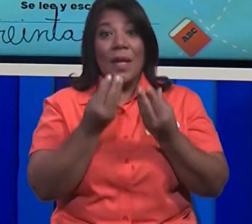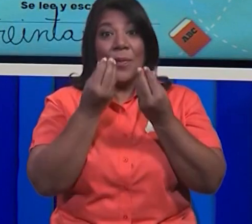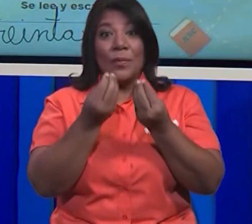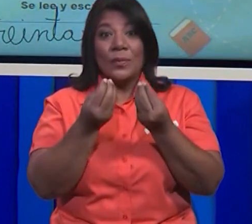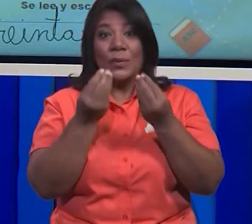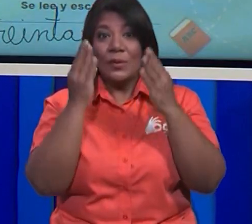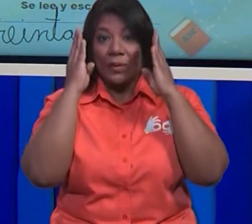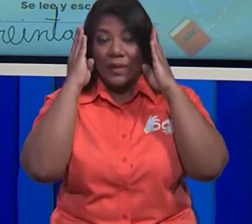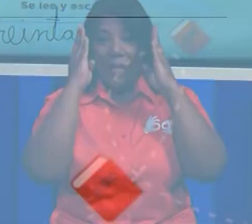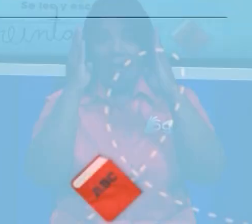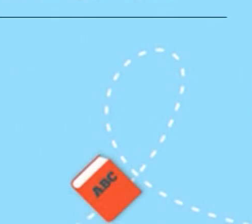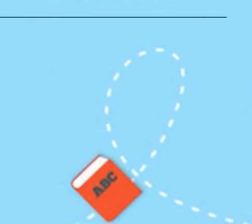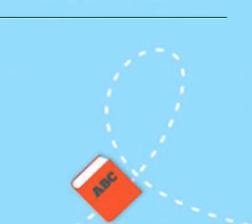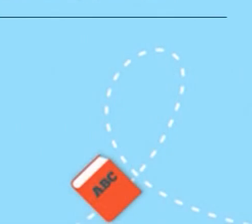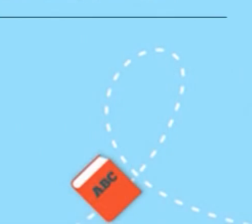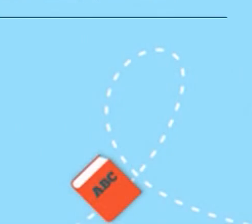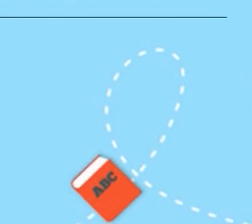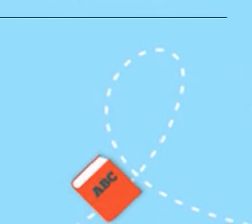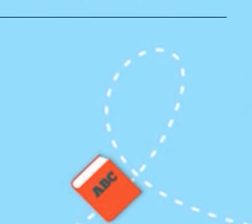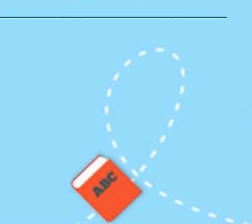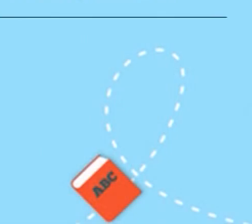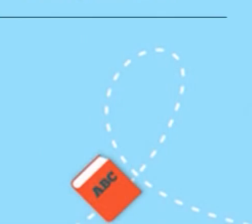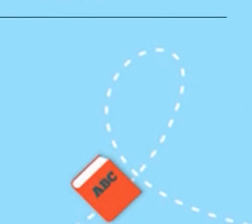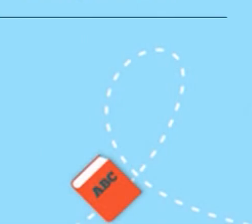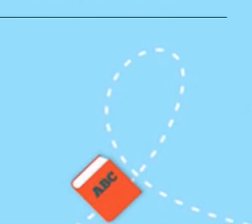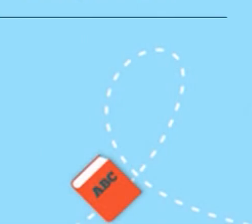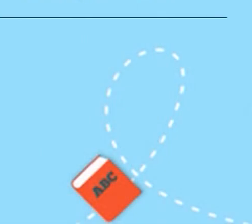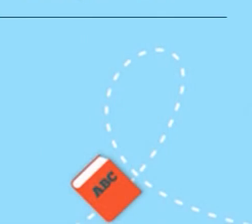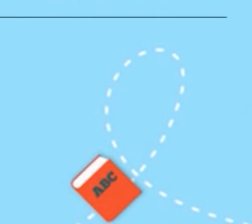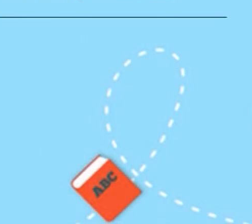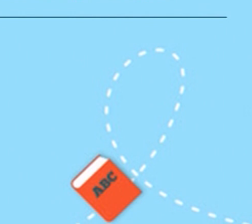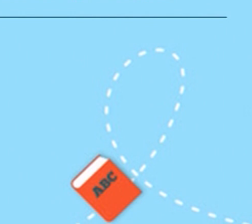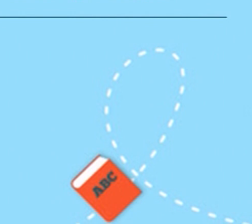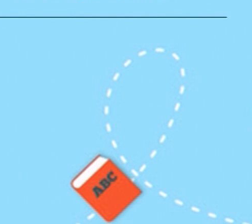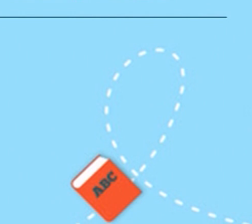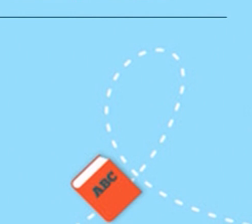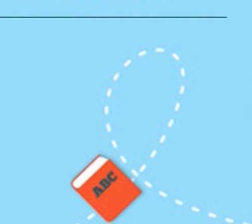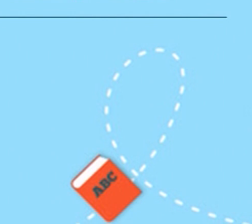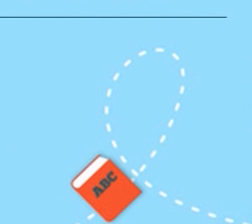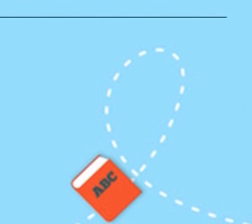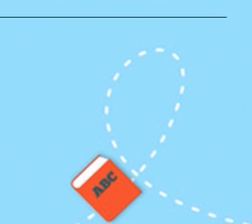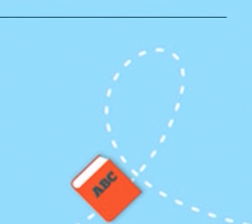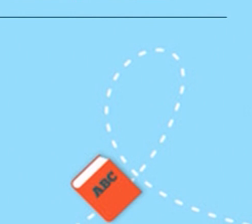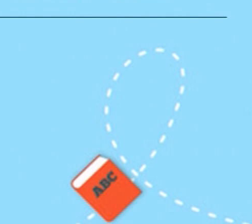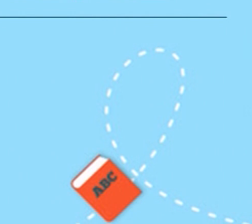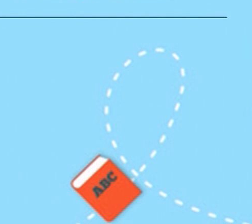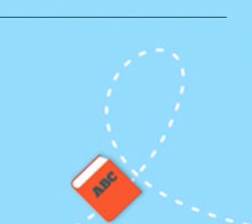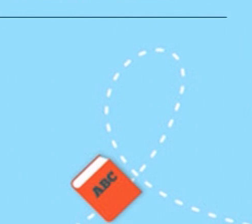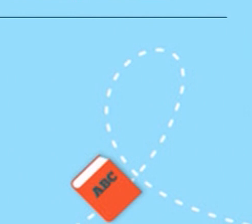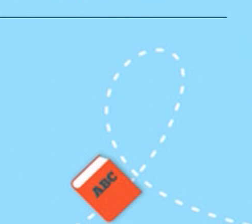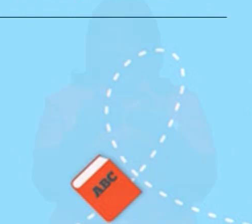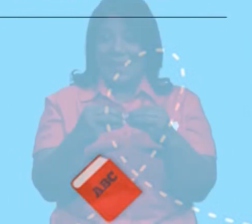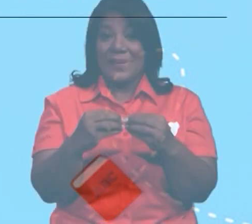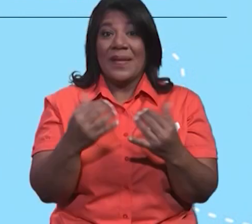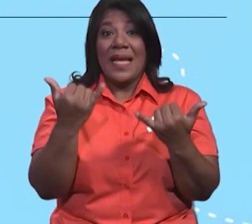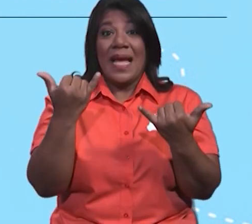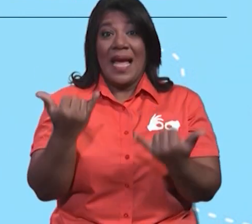para que tú, en casa, sigas aprendiendo muchísimo más. Mira, ahora aquí tenemos